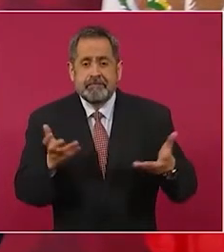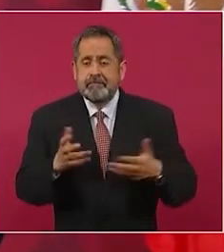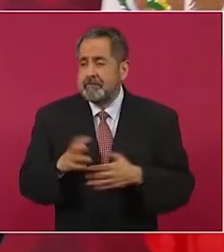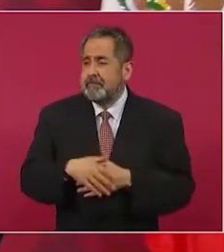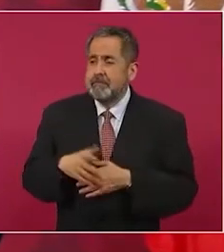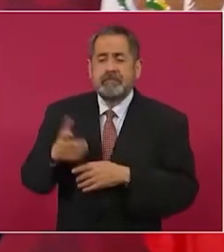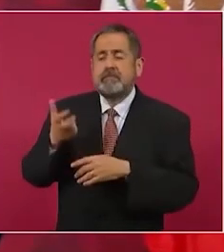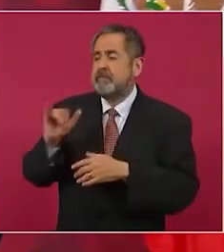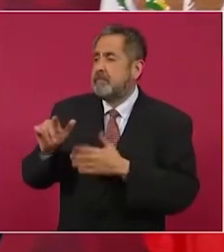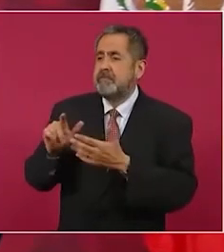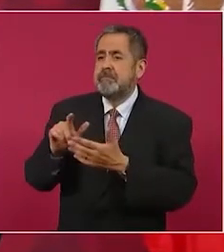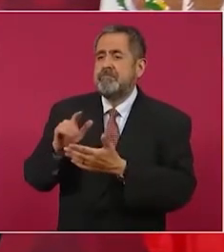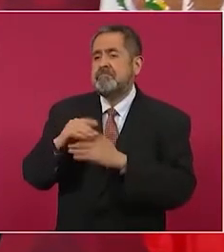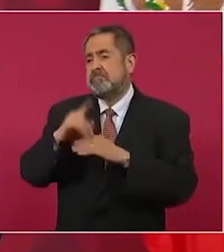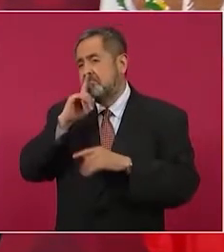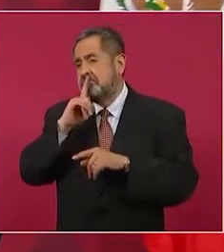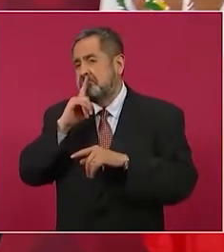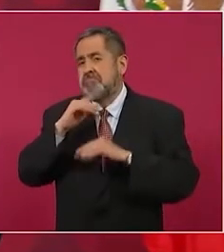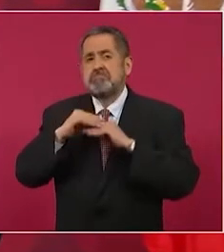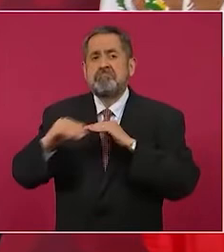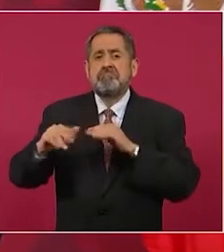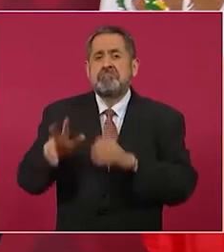ortodoxo, que todo es plano,